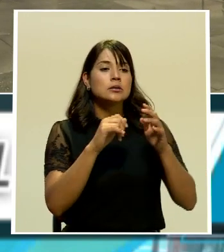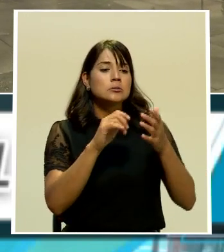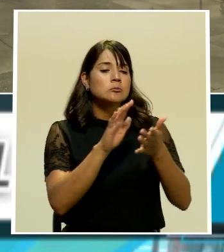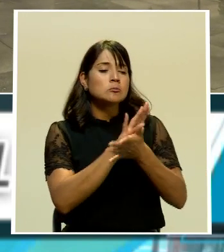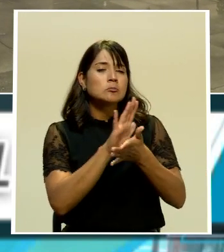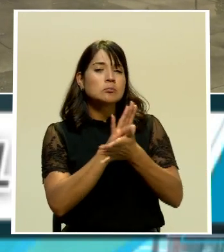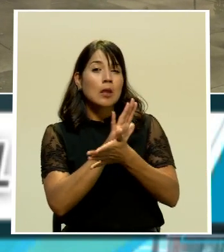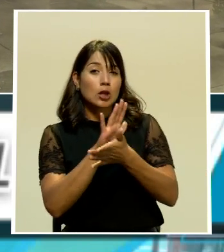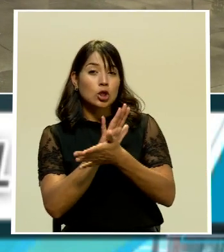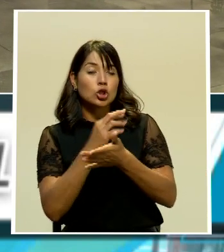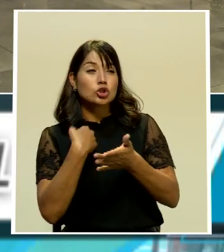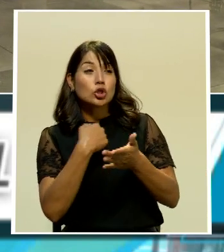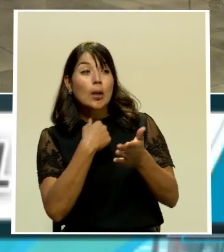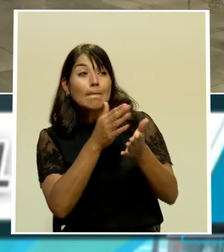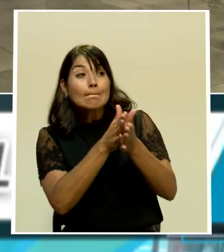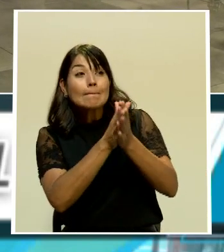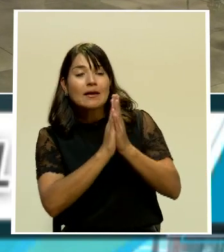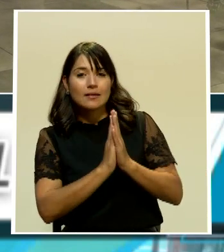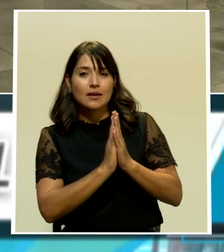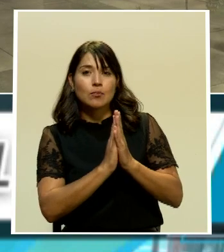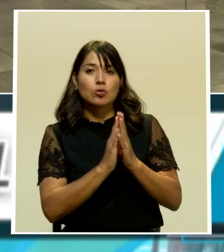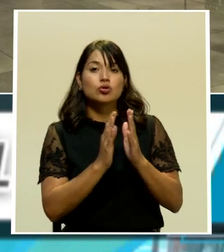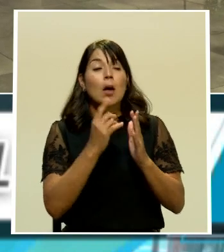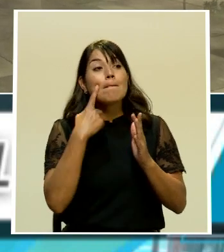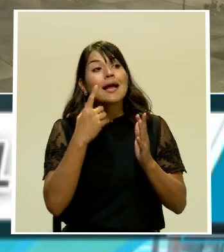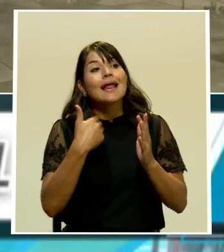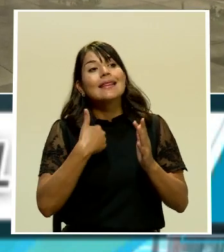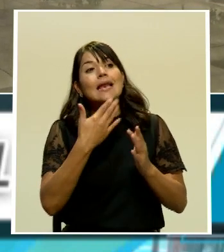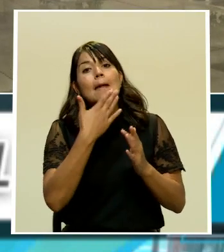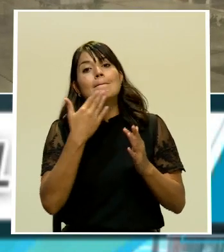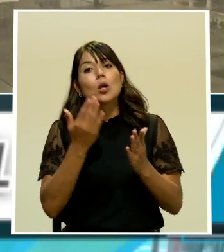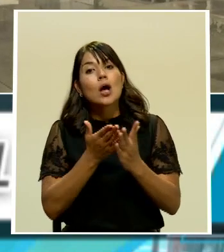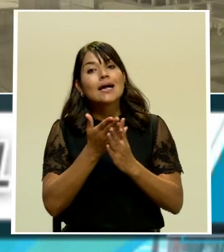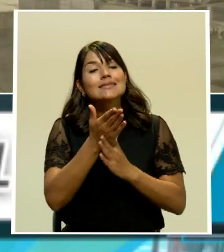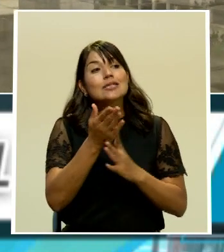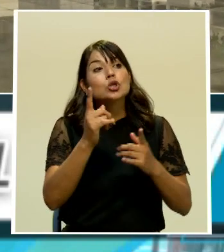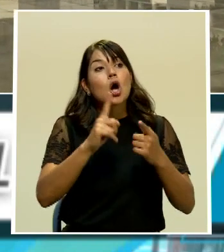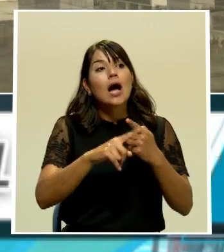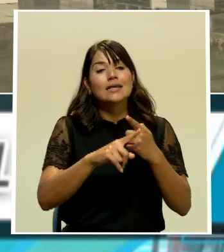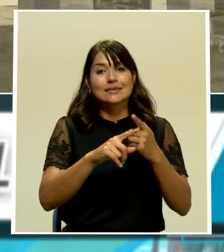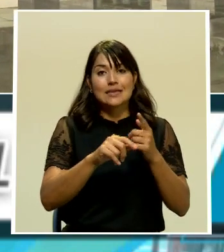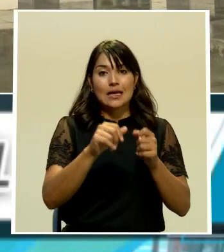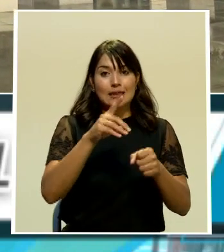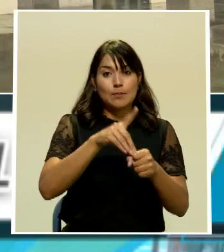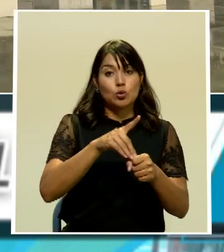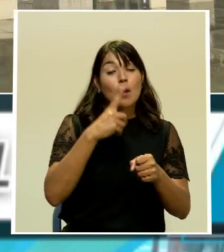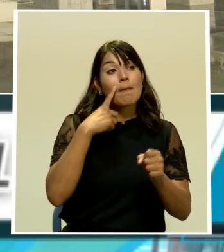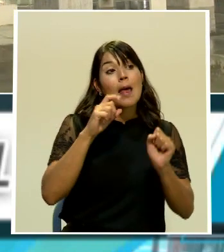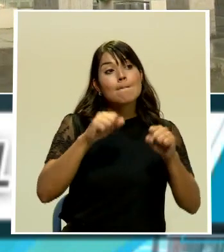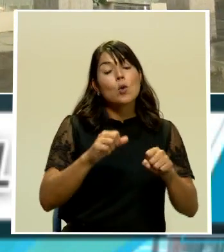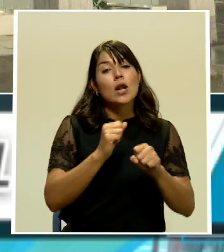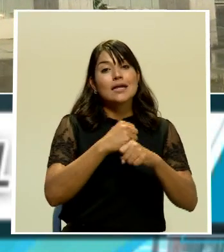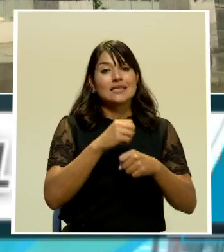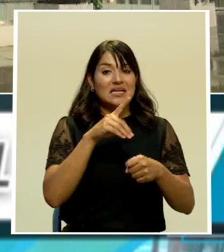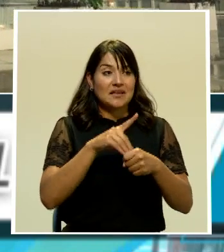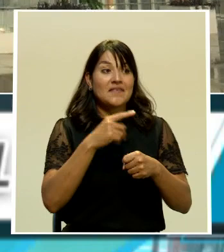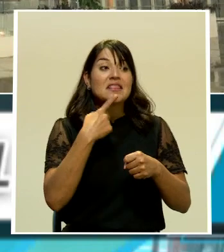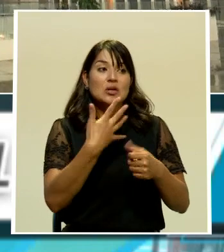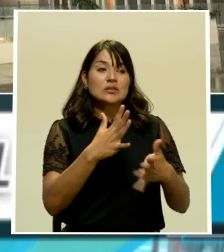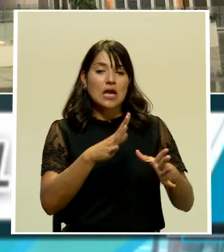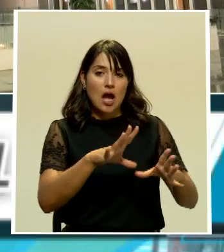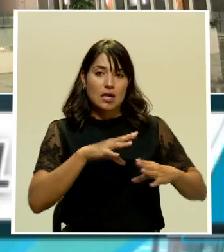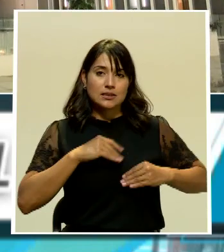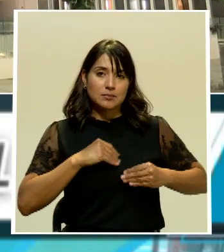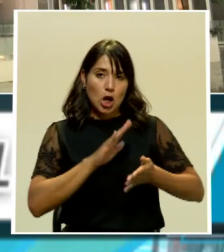de comunicación para que se nos facilite un mejor acceso a los legisladores para hacer las entrevistas por ejemplo tener una mejor visibilidad